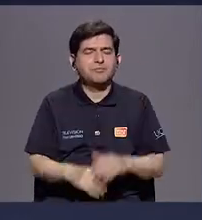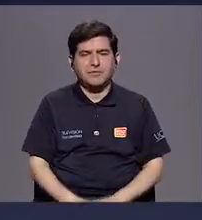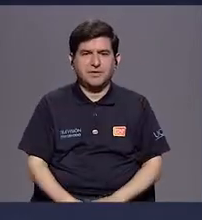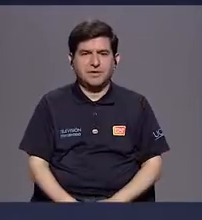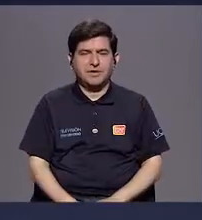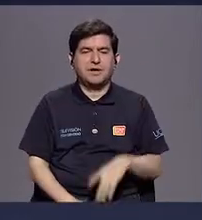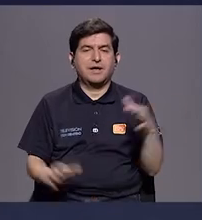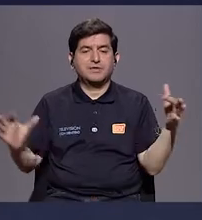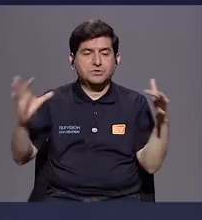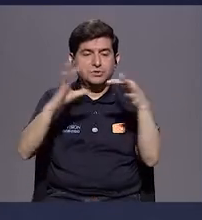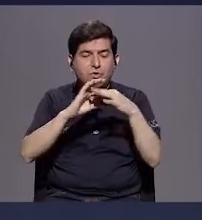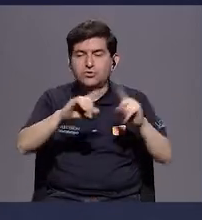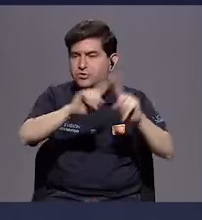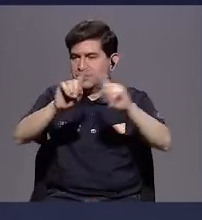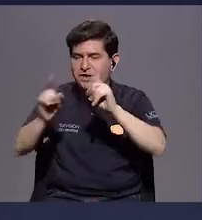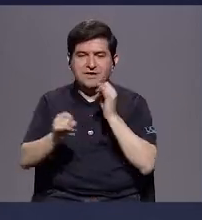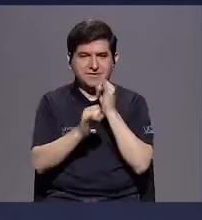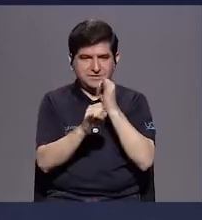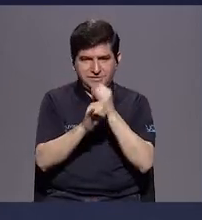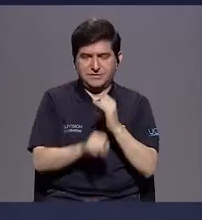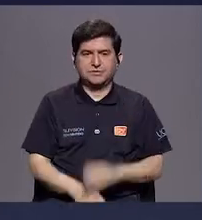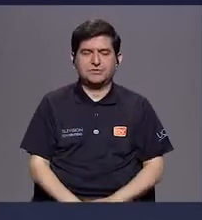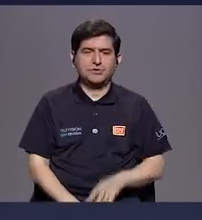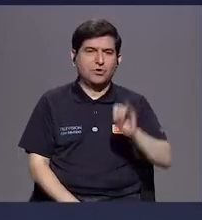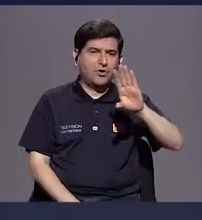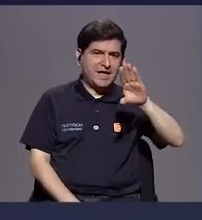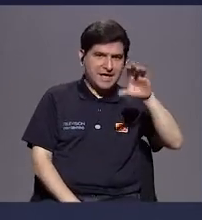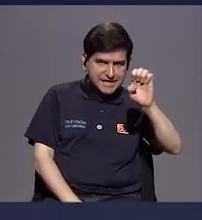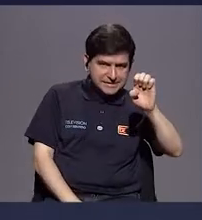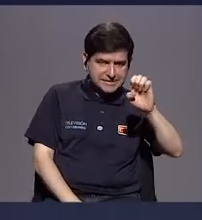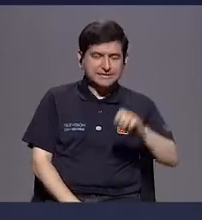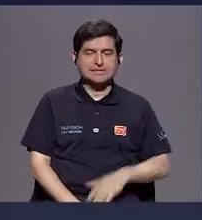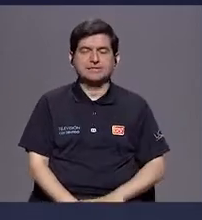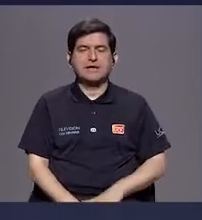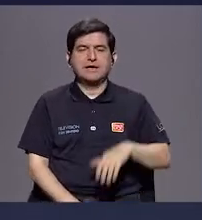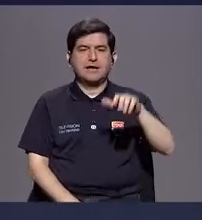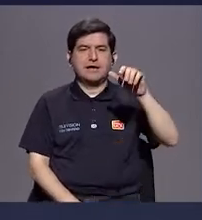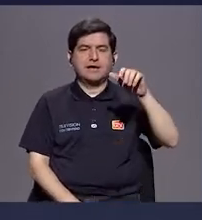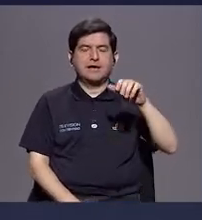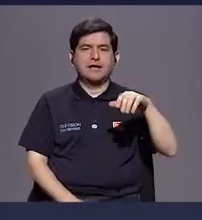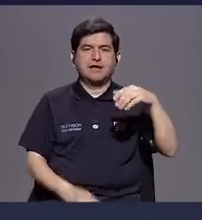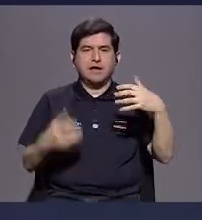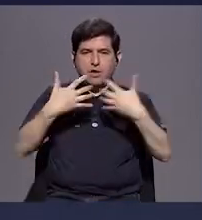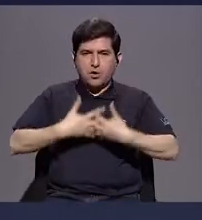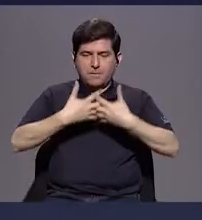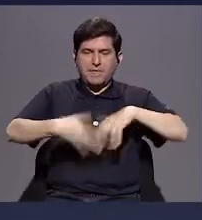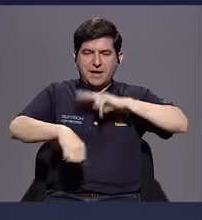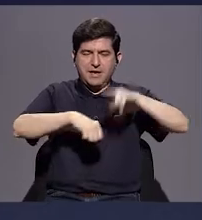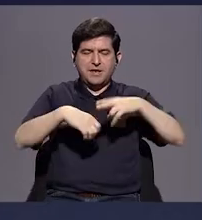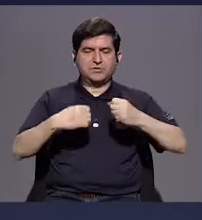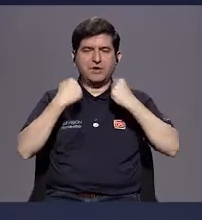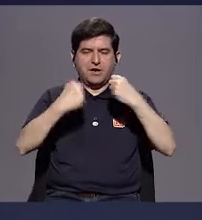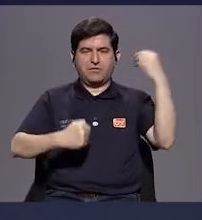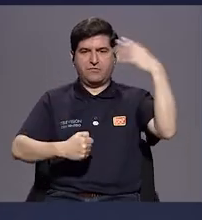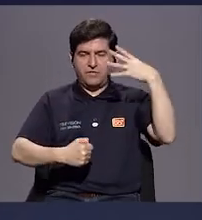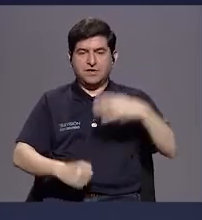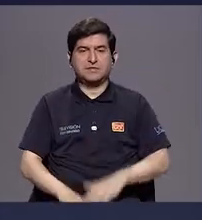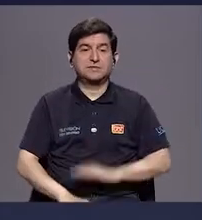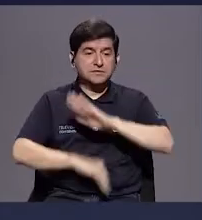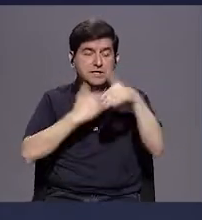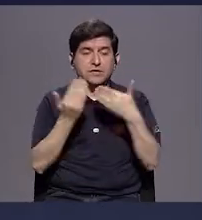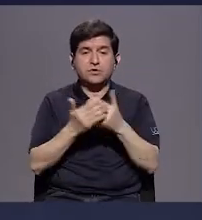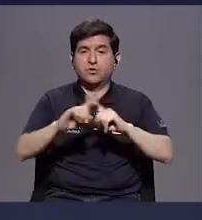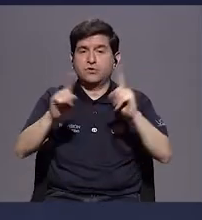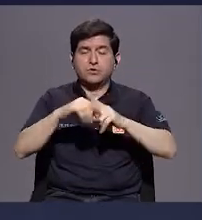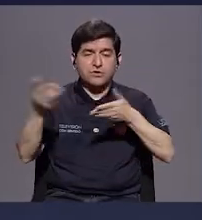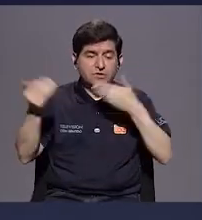generar una coordinación interinstitucional con ICE, Compañía Nacional de Fuerza y Luz o todos los prestadores de servicios que es donde